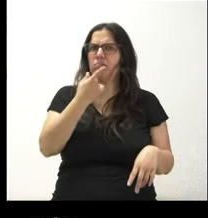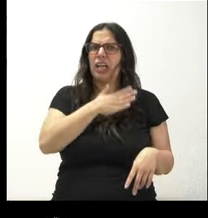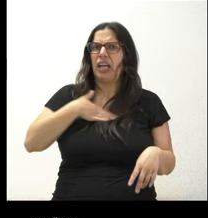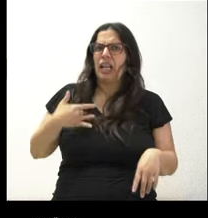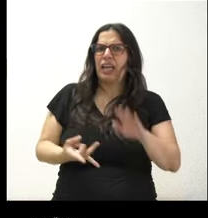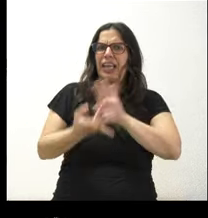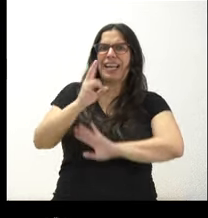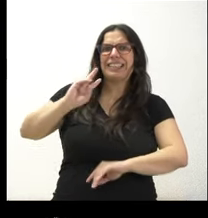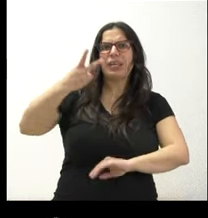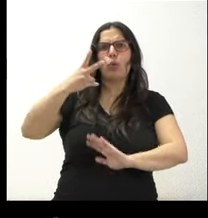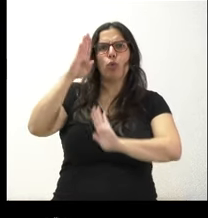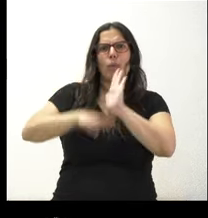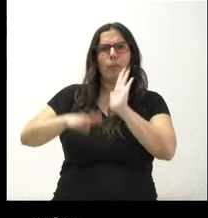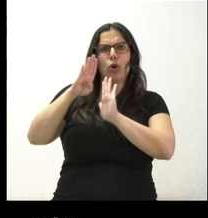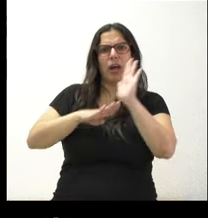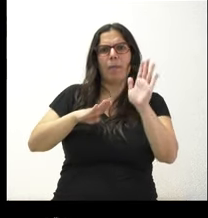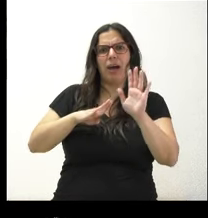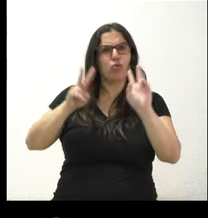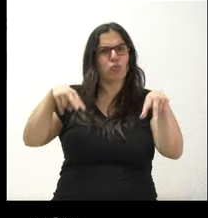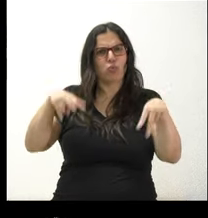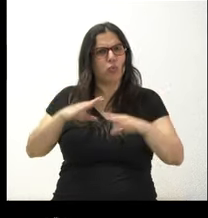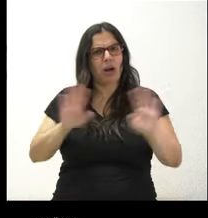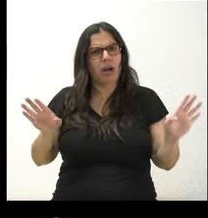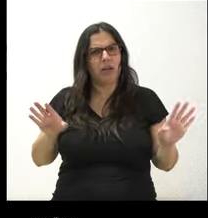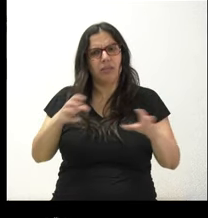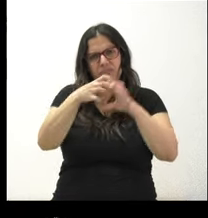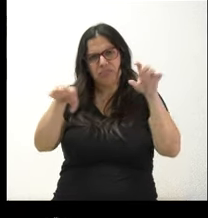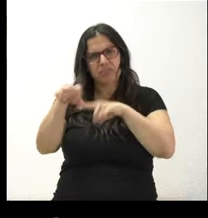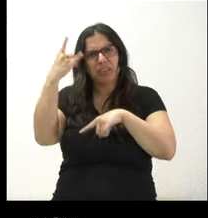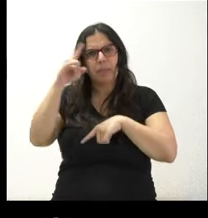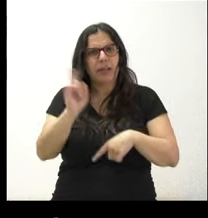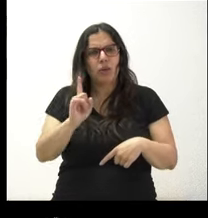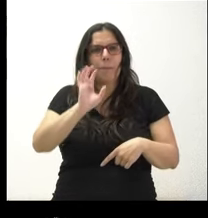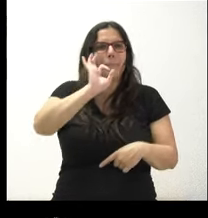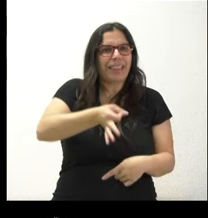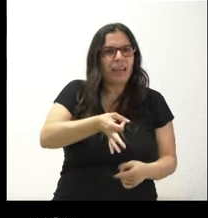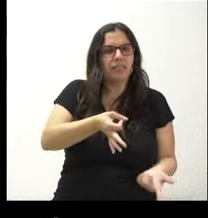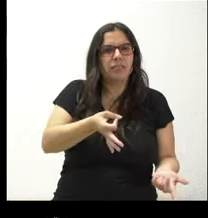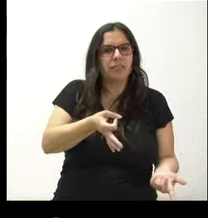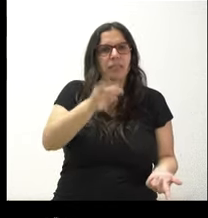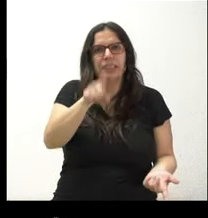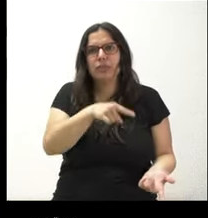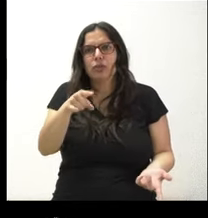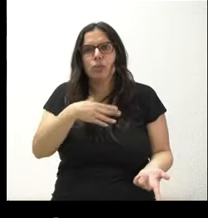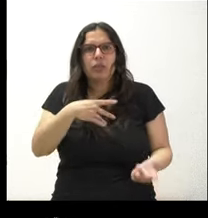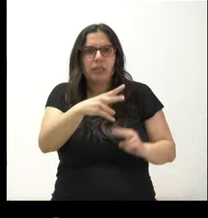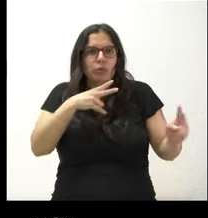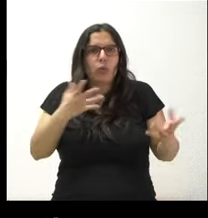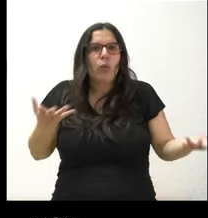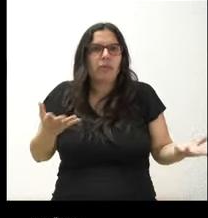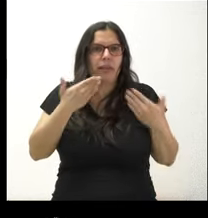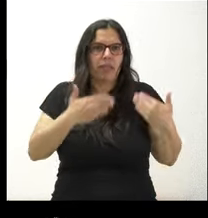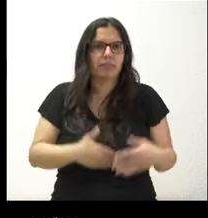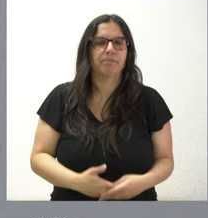marcha un segundo programa de trasplantes en Salamanca. ¿Esto es verdad? No sé qué nos puede completar este extremo. Gracias.